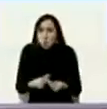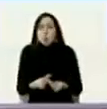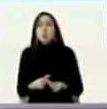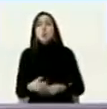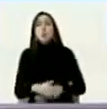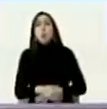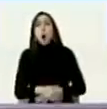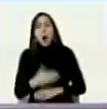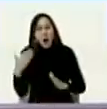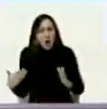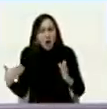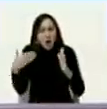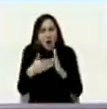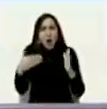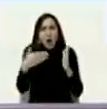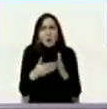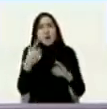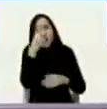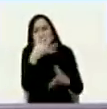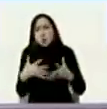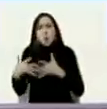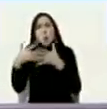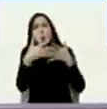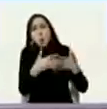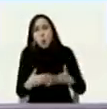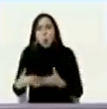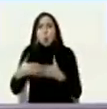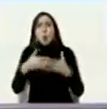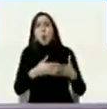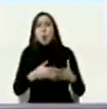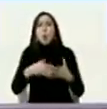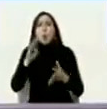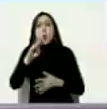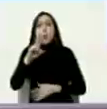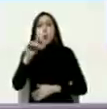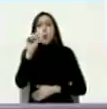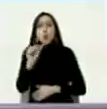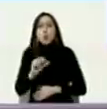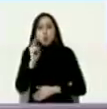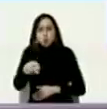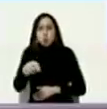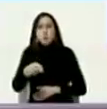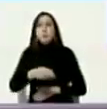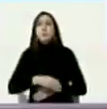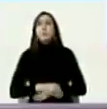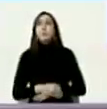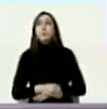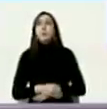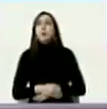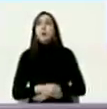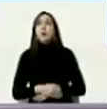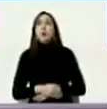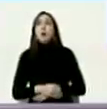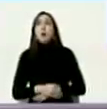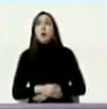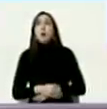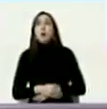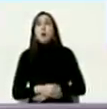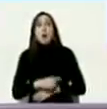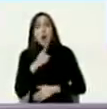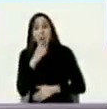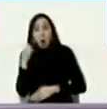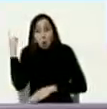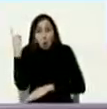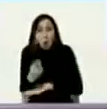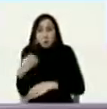las amenazas del gobierno de George Bush y originó que el gobierno de Estados Unidos le diera la orden a la